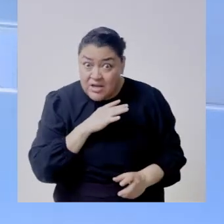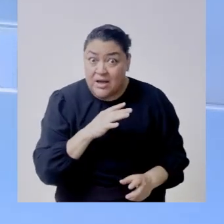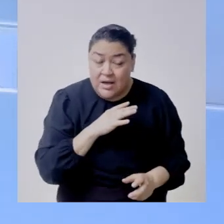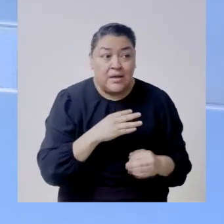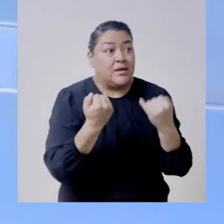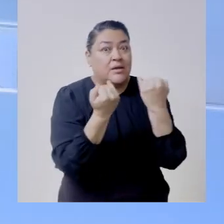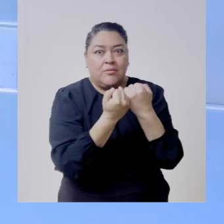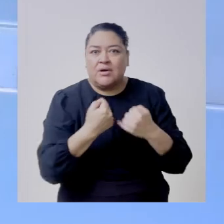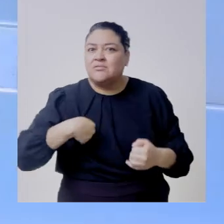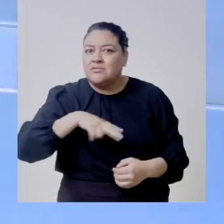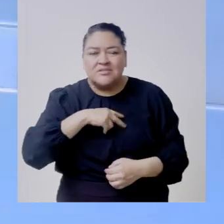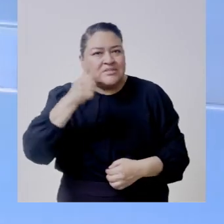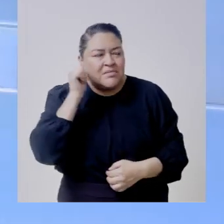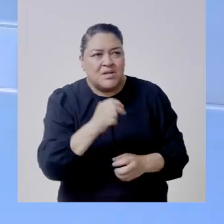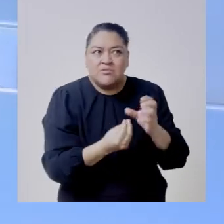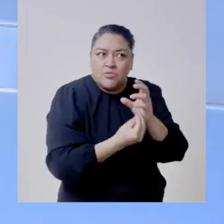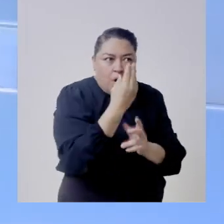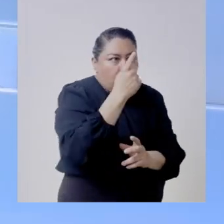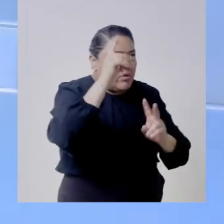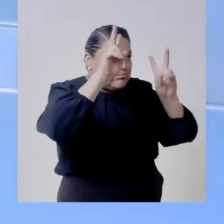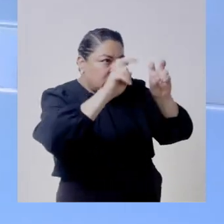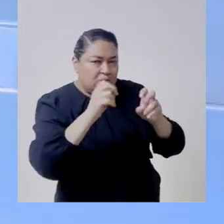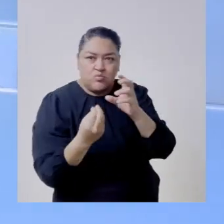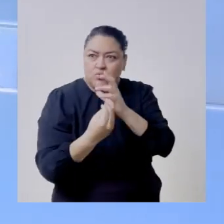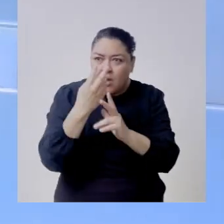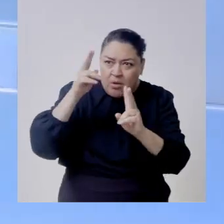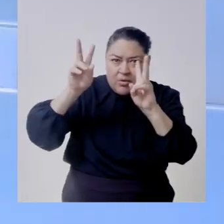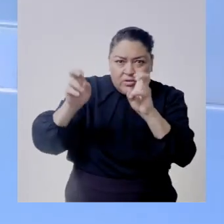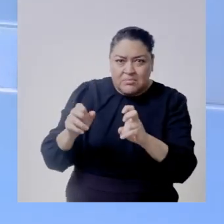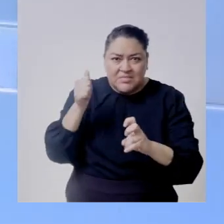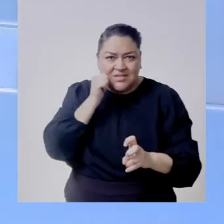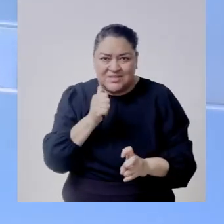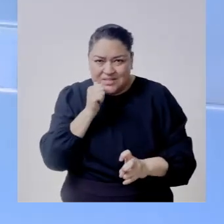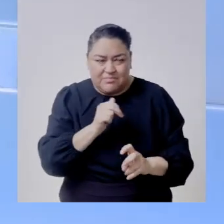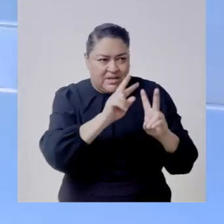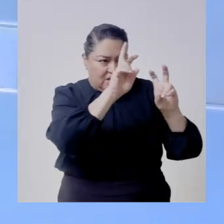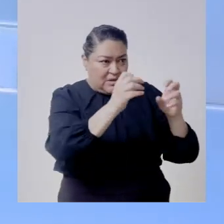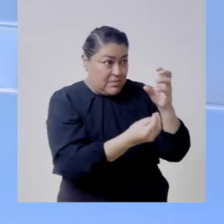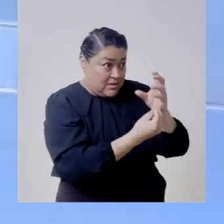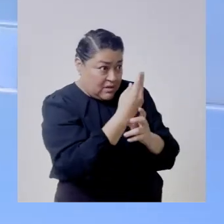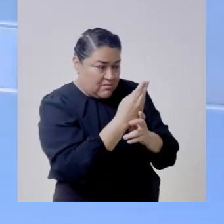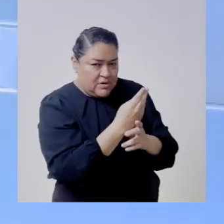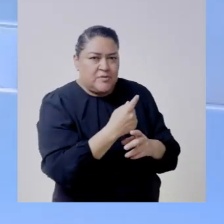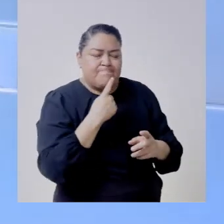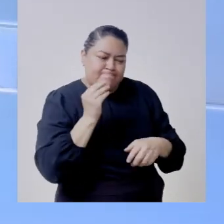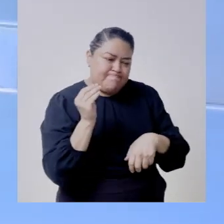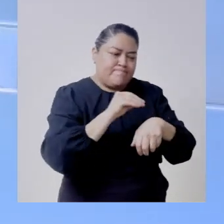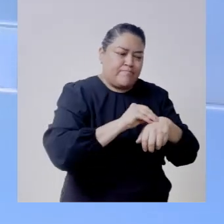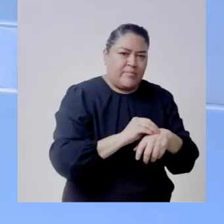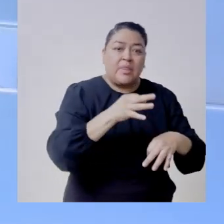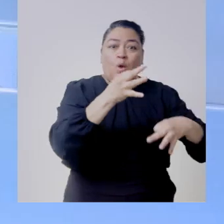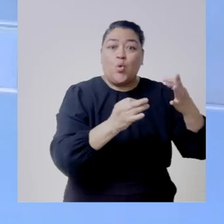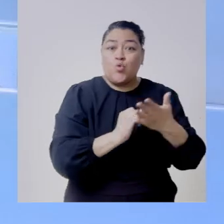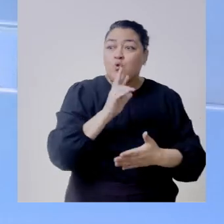que estamos siempre innovando de acuerdo a todos los temas que van saliendo conforme las resoluciones que van